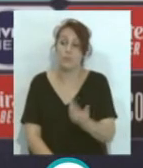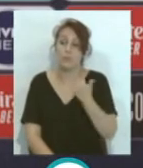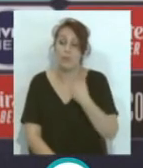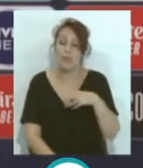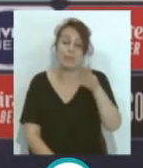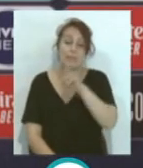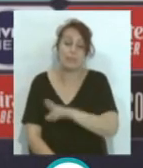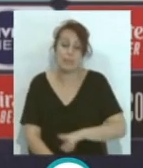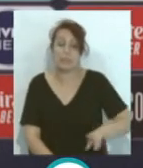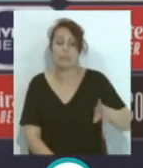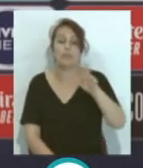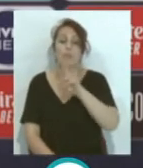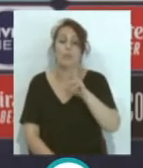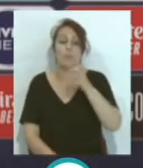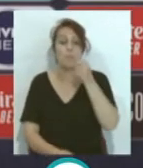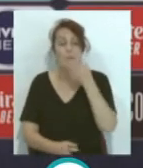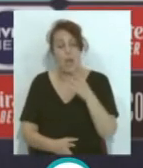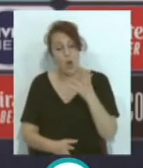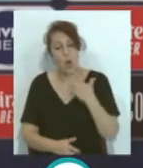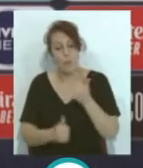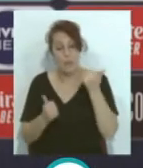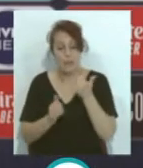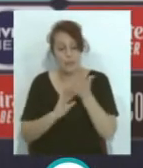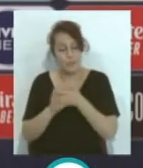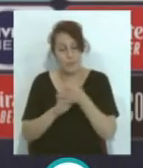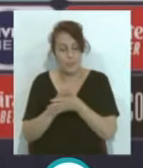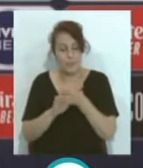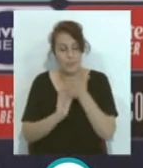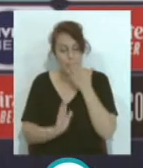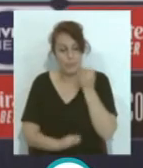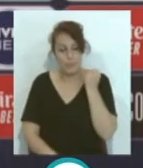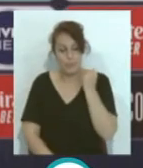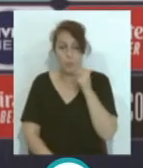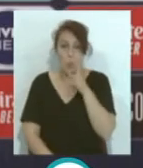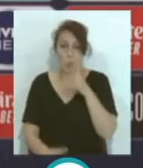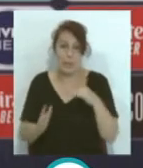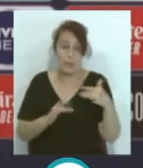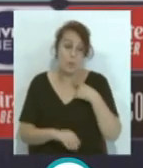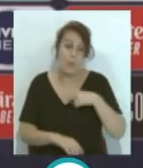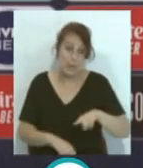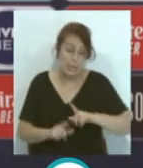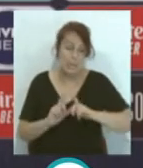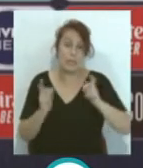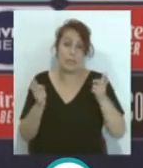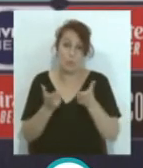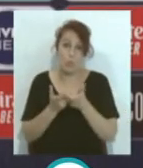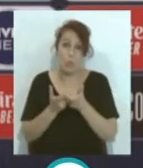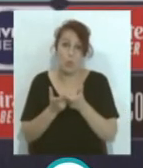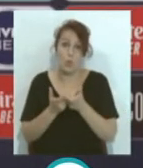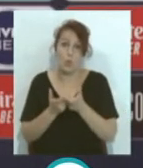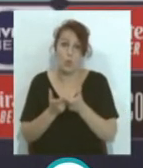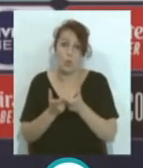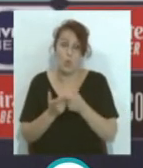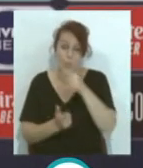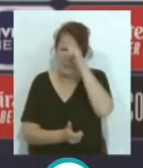repetir... ...y mejor no hablar más... ...porque... ...hemos perdido partido... ...el equipo estuvo... ...mentalmente...